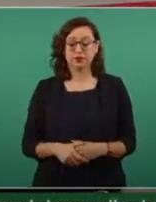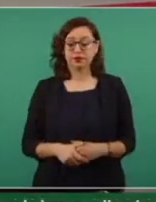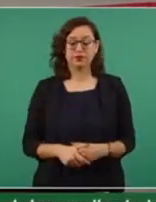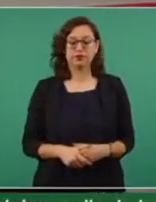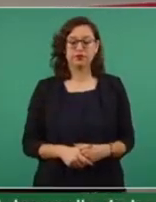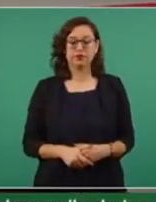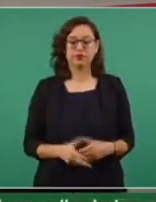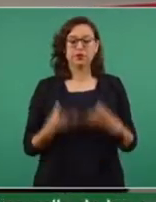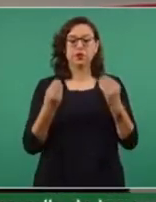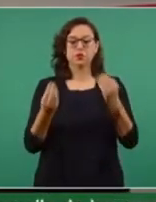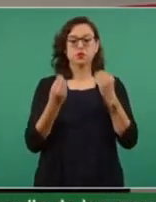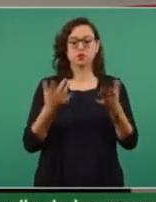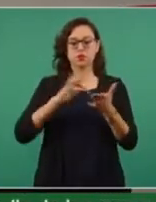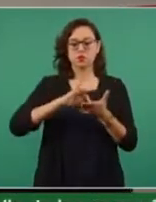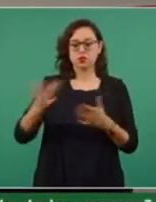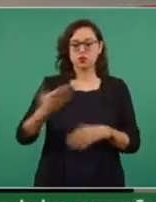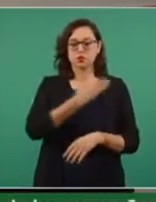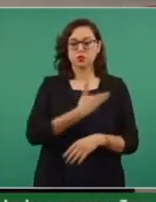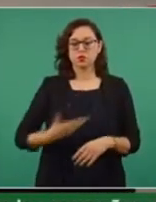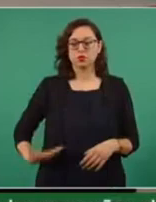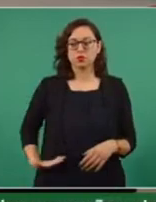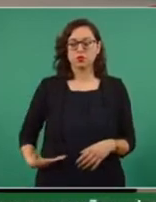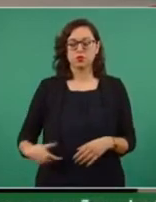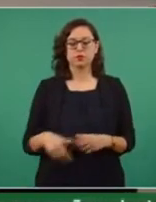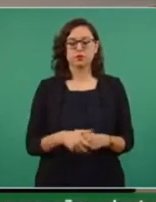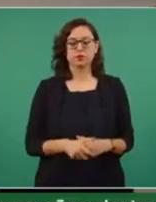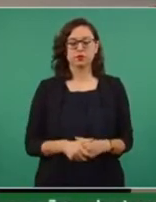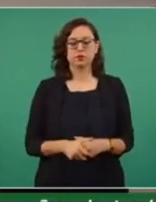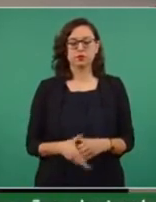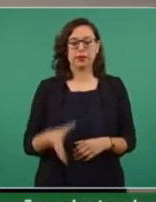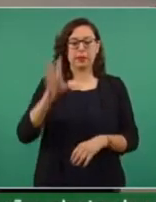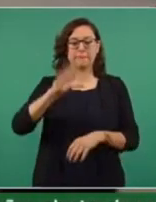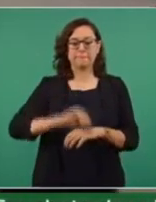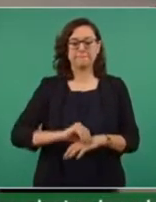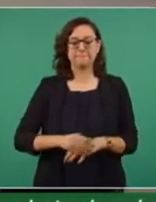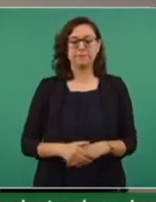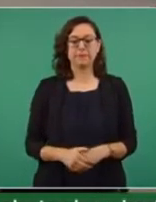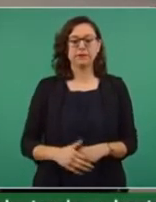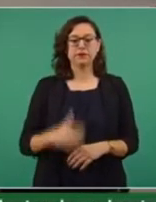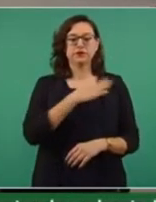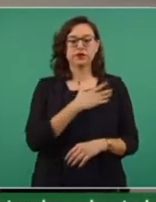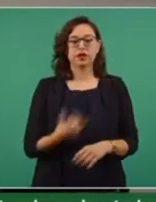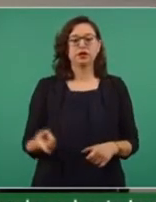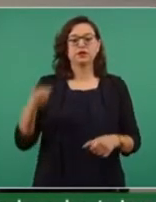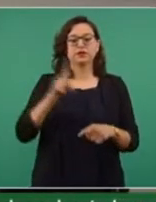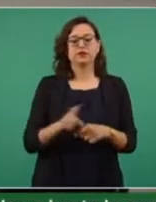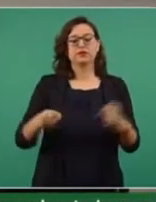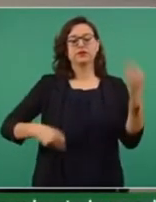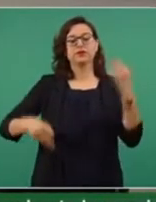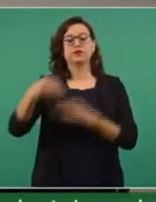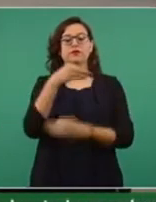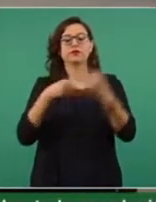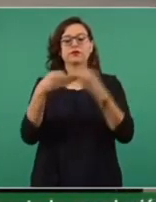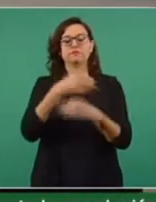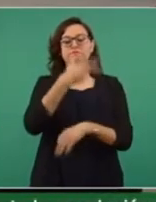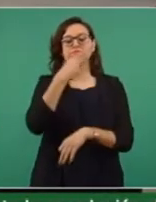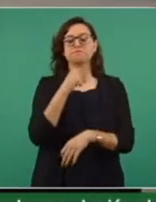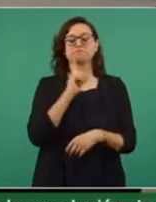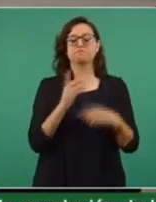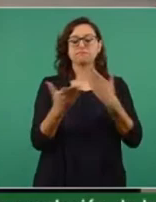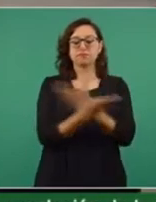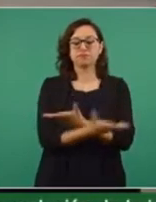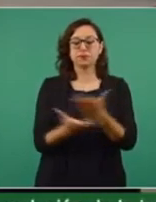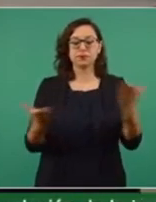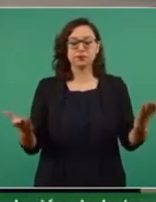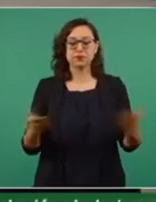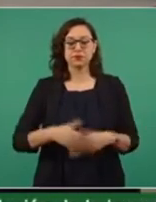Muchas gracias, señor presidente. Con su permiso. Muy buenos días a todas y todos ustedes. Como ya